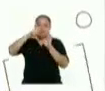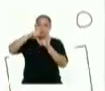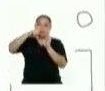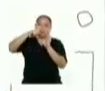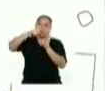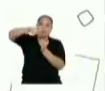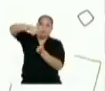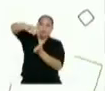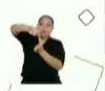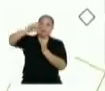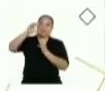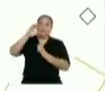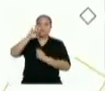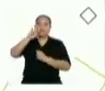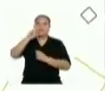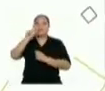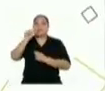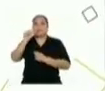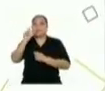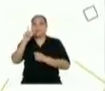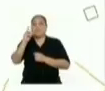llamado cuadrado diagonal.